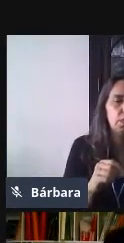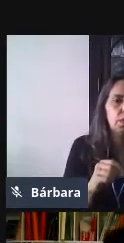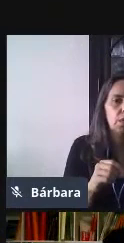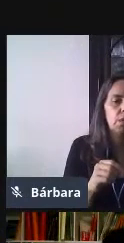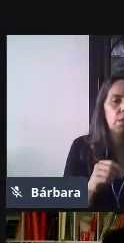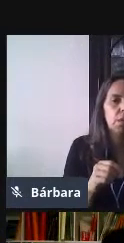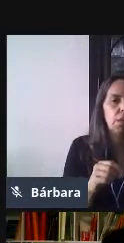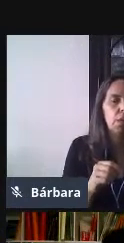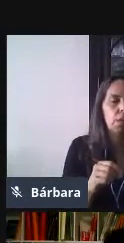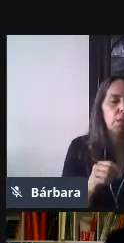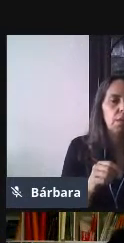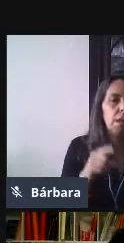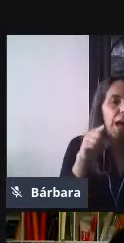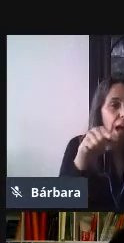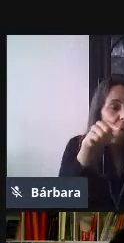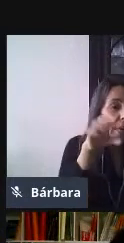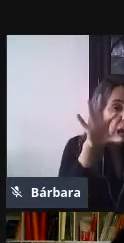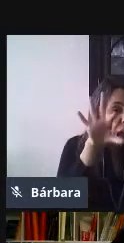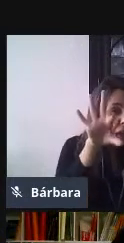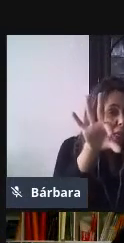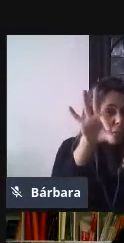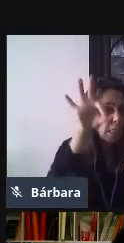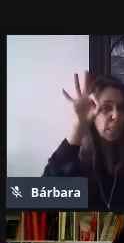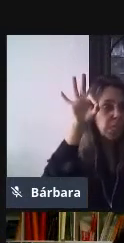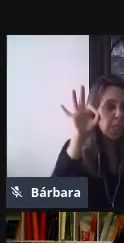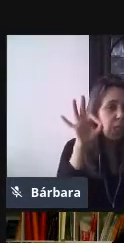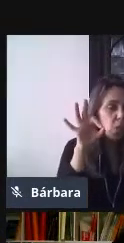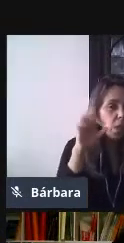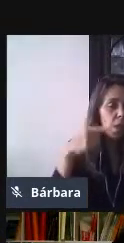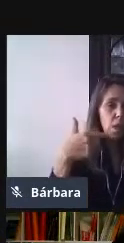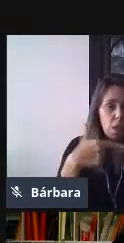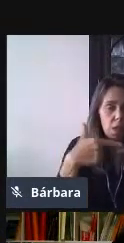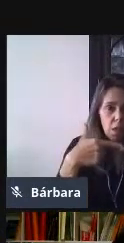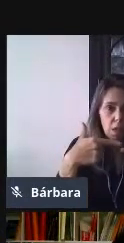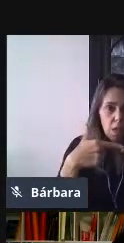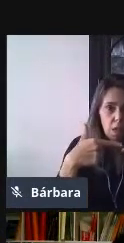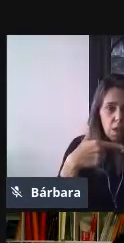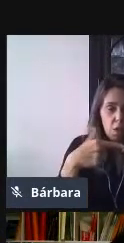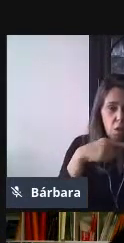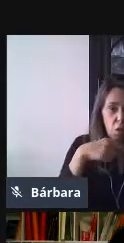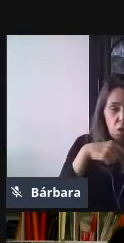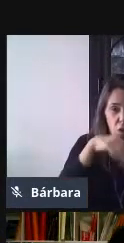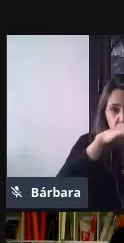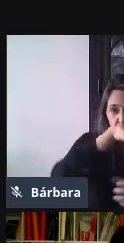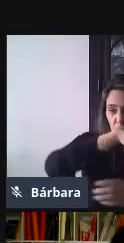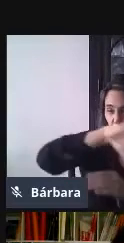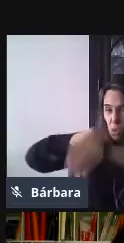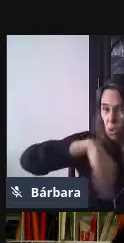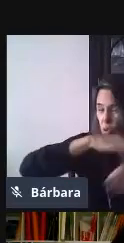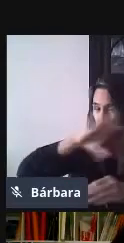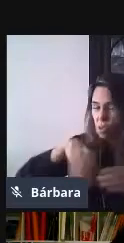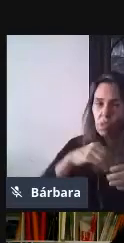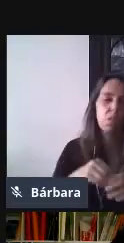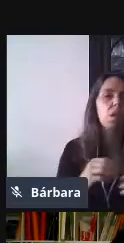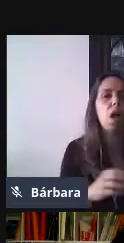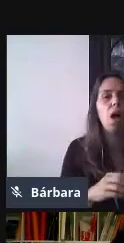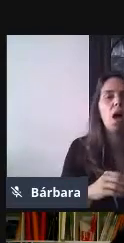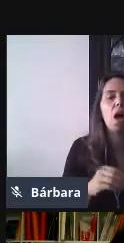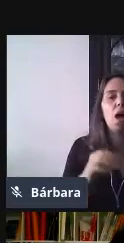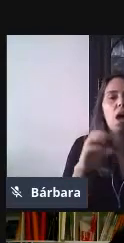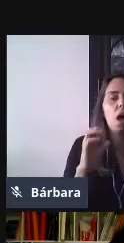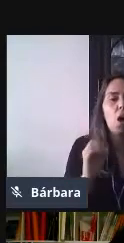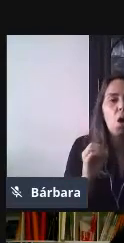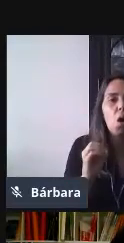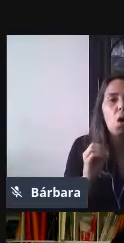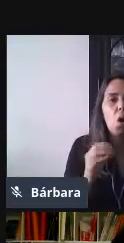podemos nosotros seleccionar que recople automáticamente Google las direcciones de correo electrónico. Si queremos restringir solamente